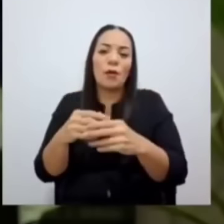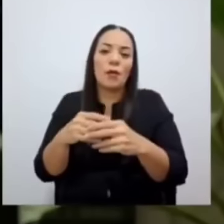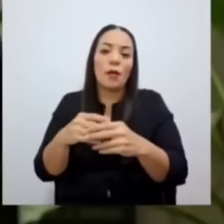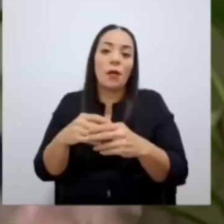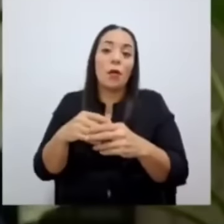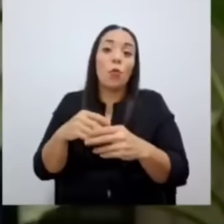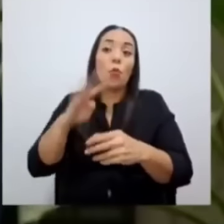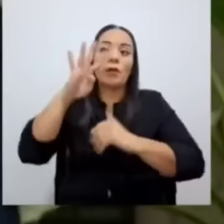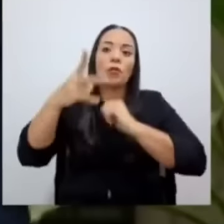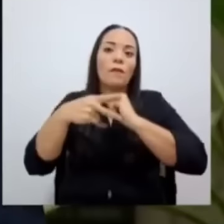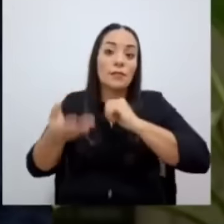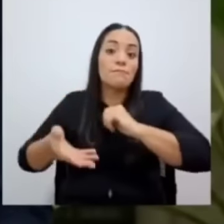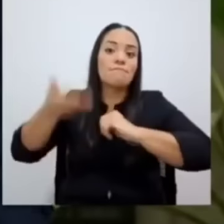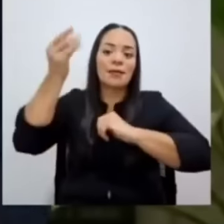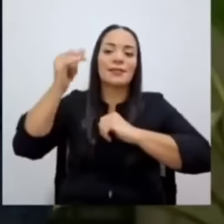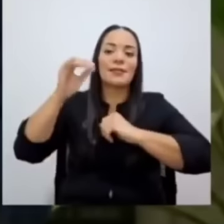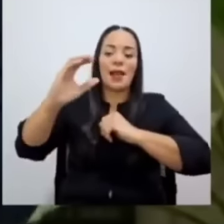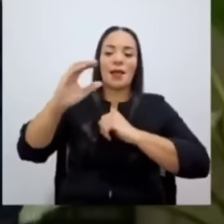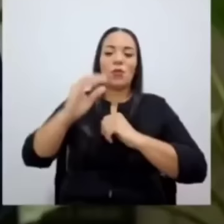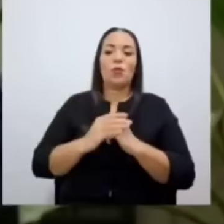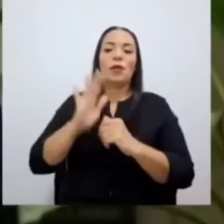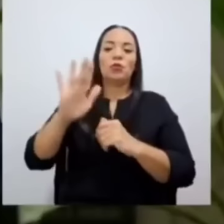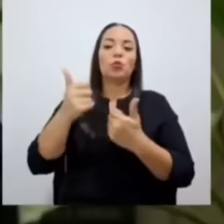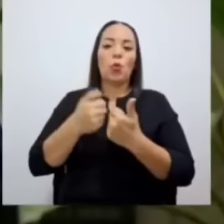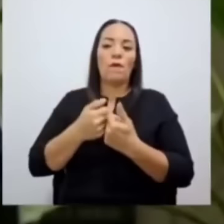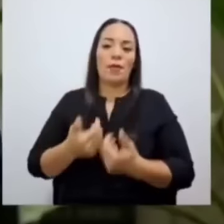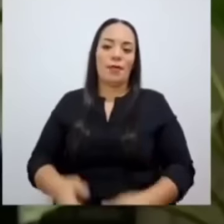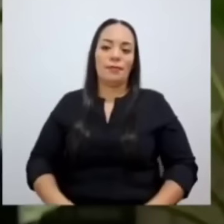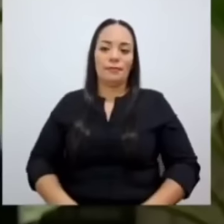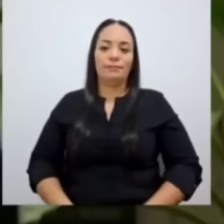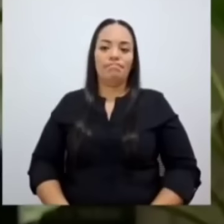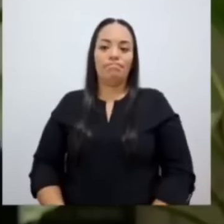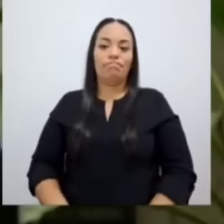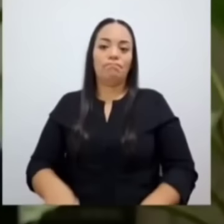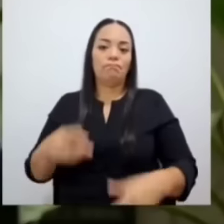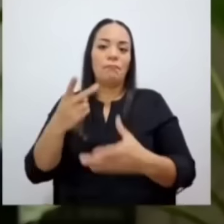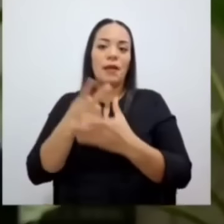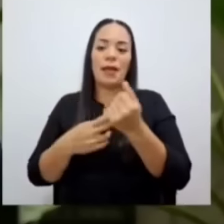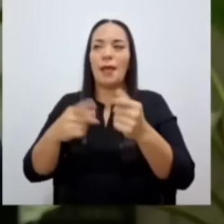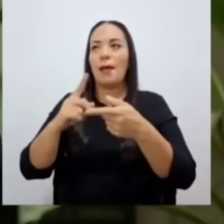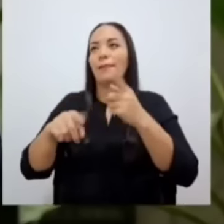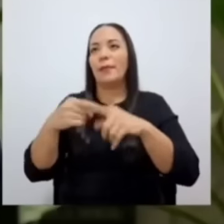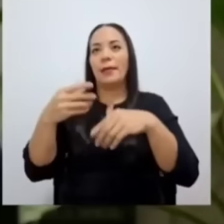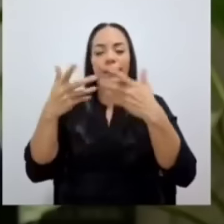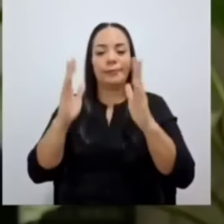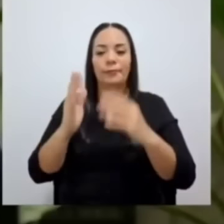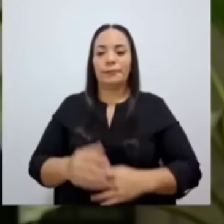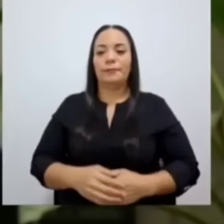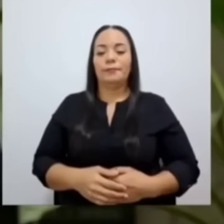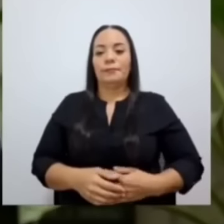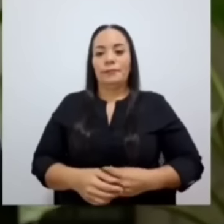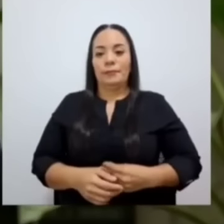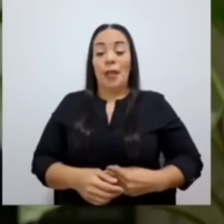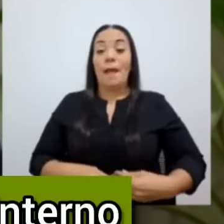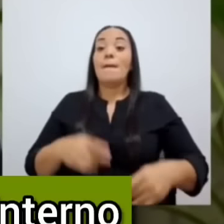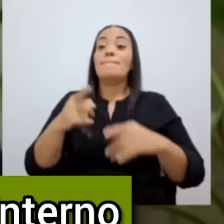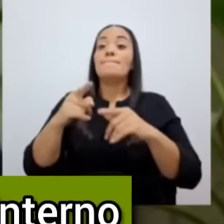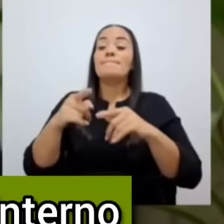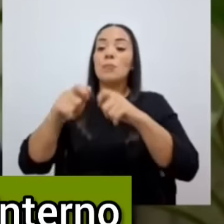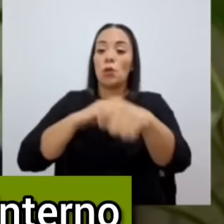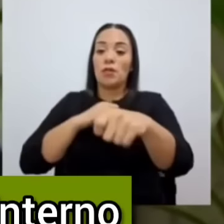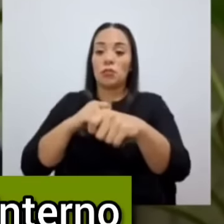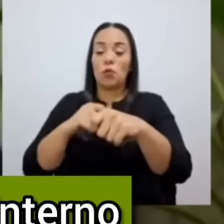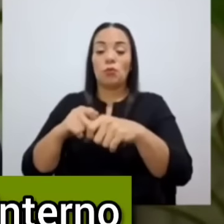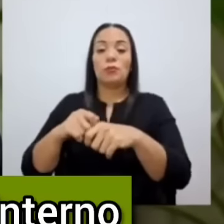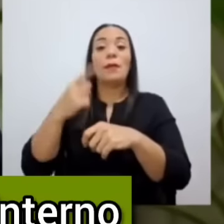salario a su novia, pareja, amiga. En violación de por lo menos